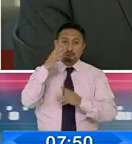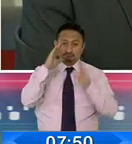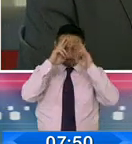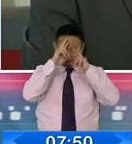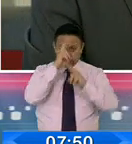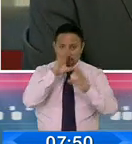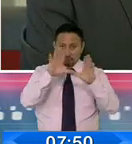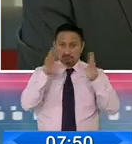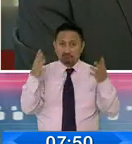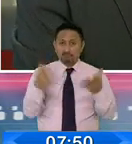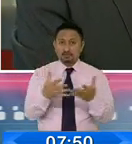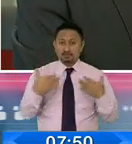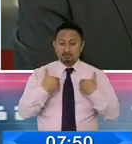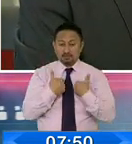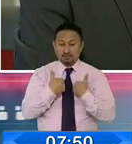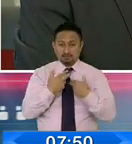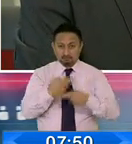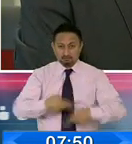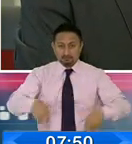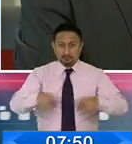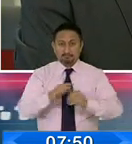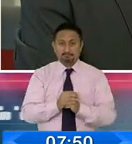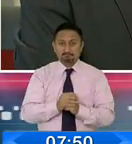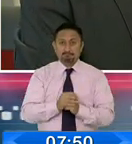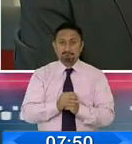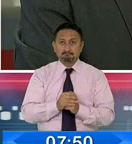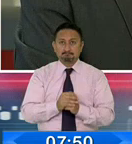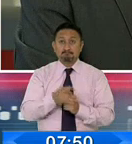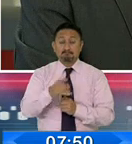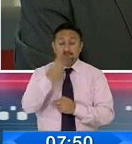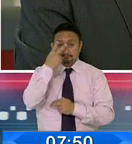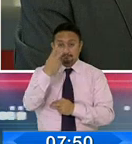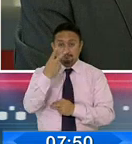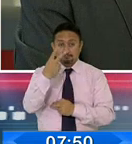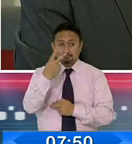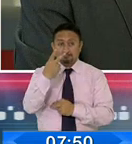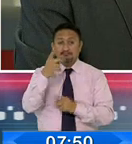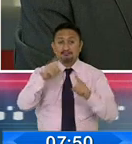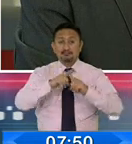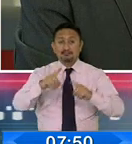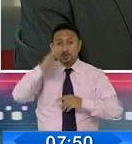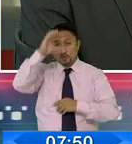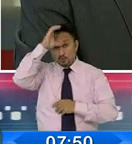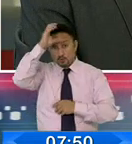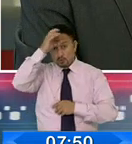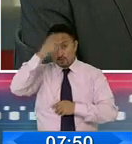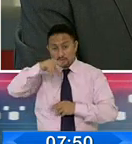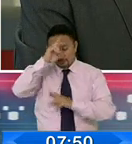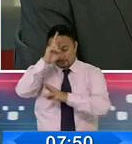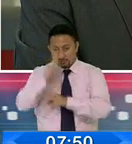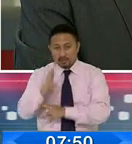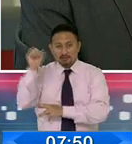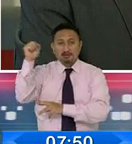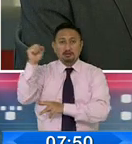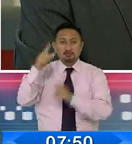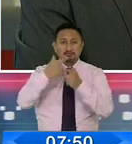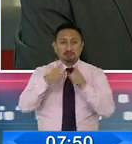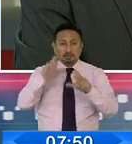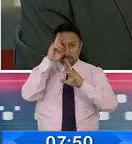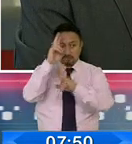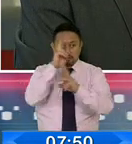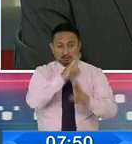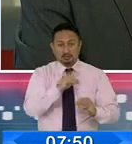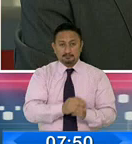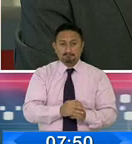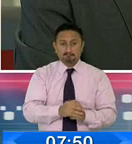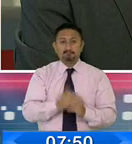ambientalista, animalista, de una visión intercultural, de respeto, respeto a los derechos, a las libertades, creo que es una luz